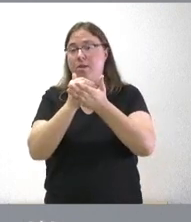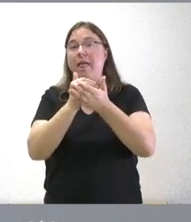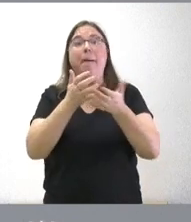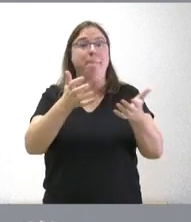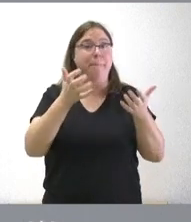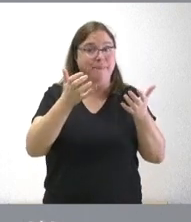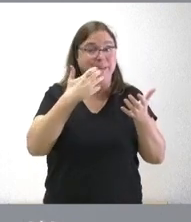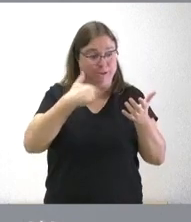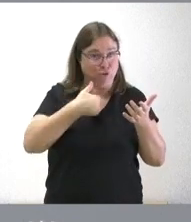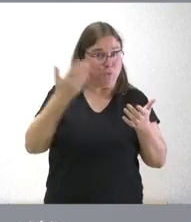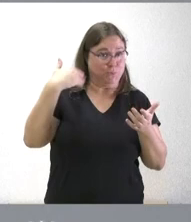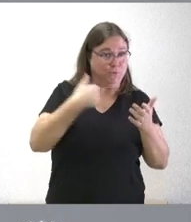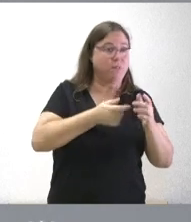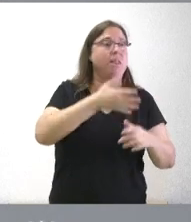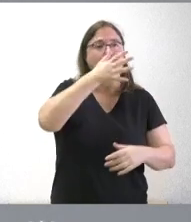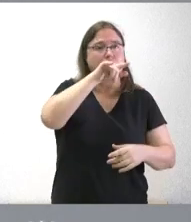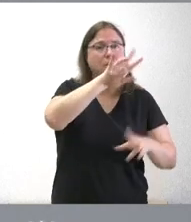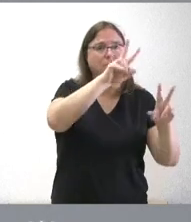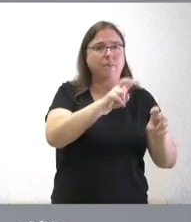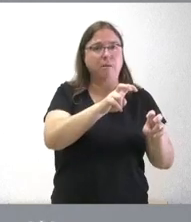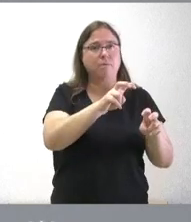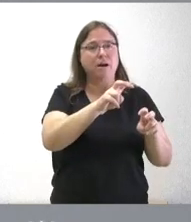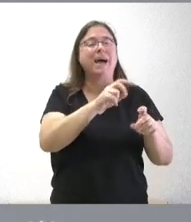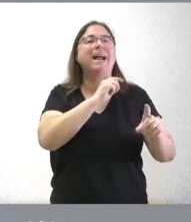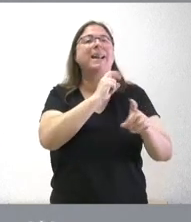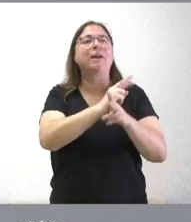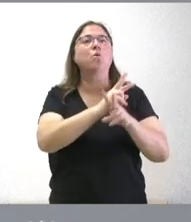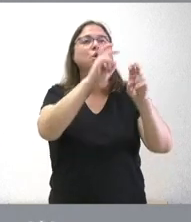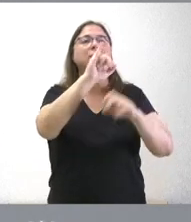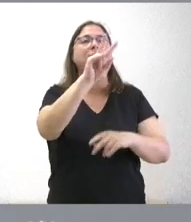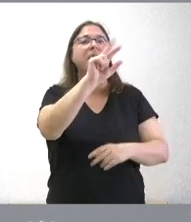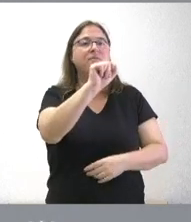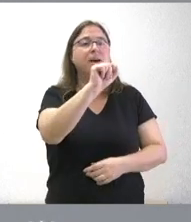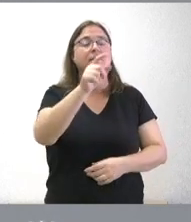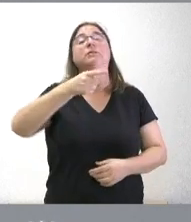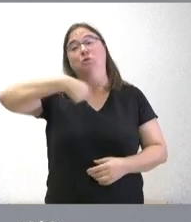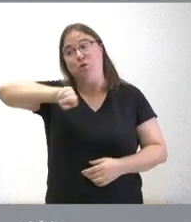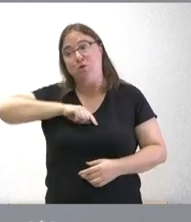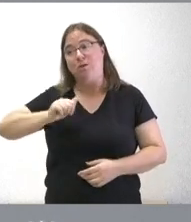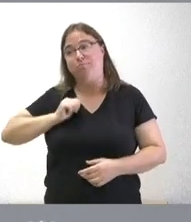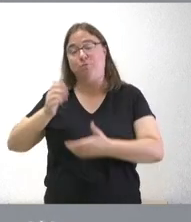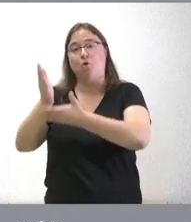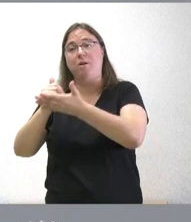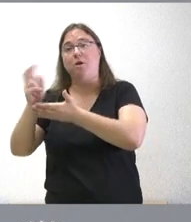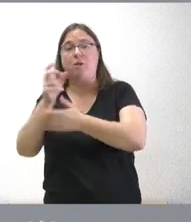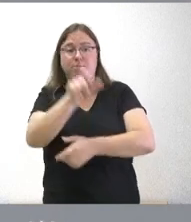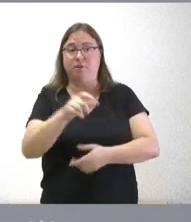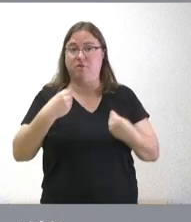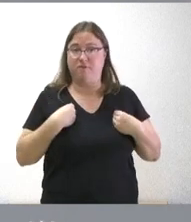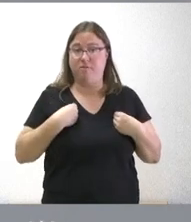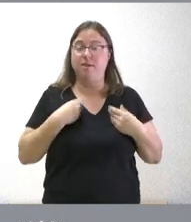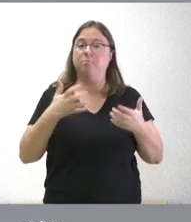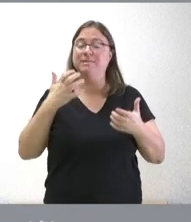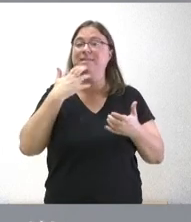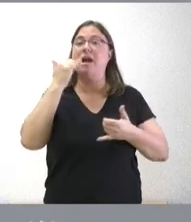beneficiaron de que Castilla y León presentara el recurso en relación con el IVA nosotros como Castilla y León y los ciudadanos se beneficiarían